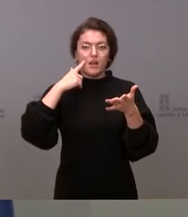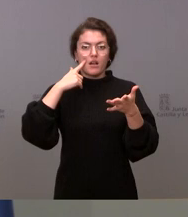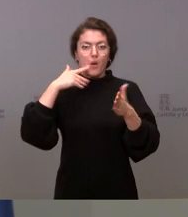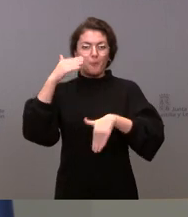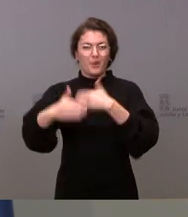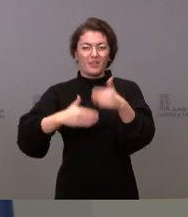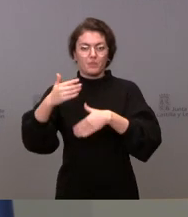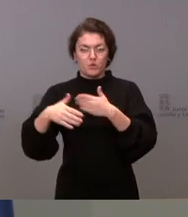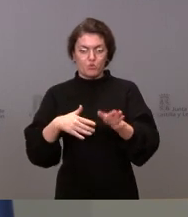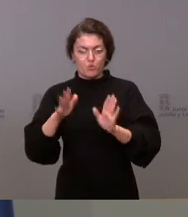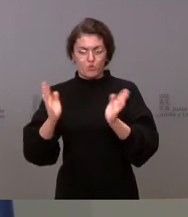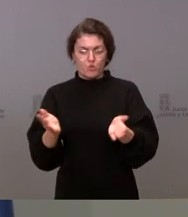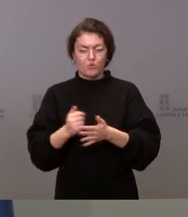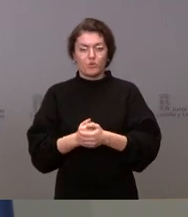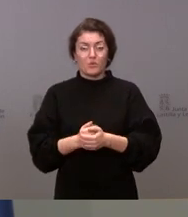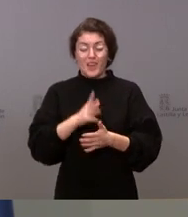es este momento.